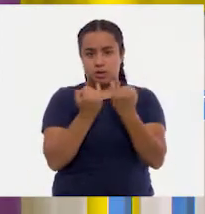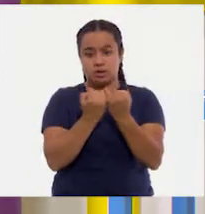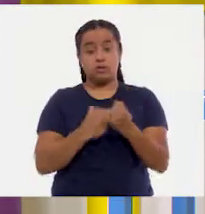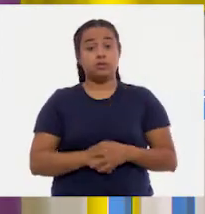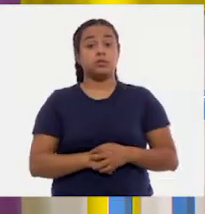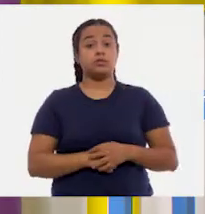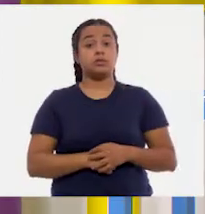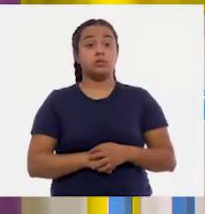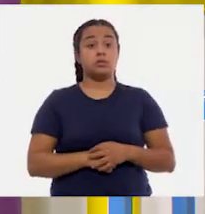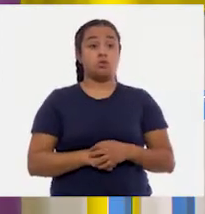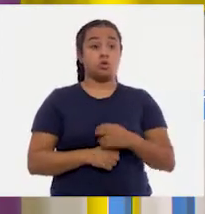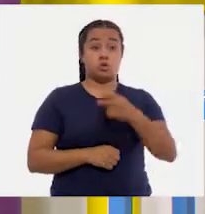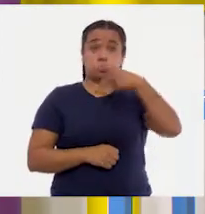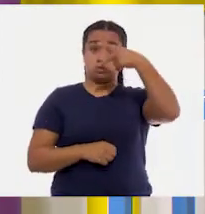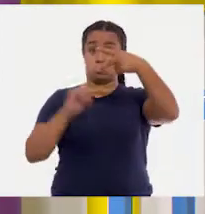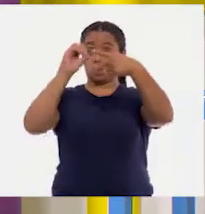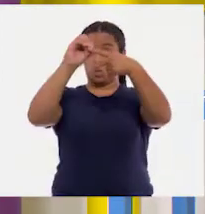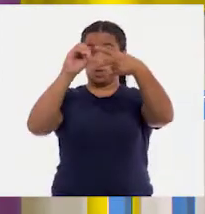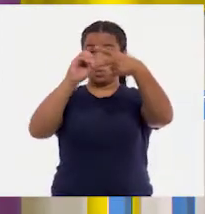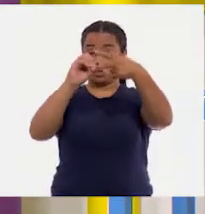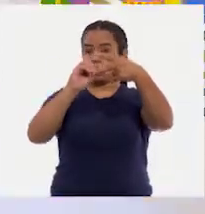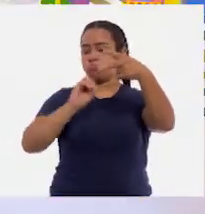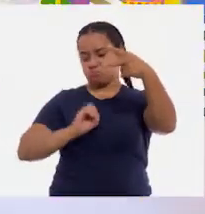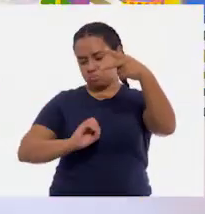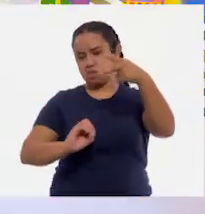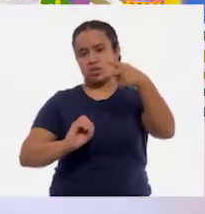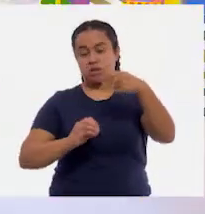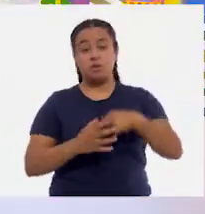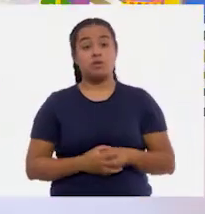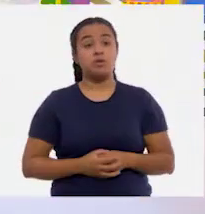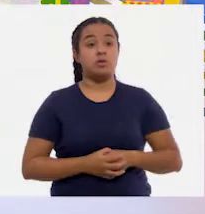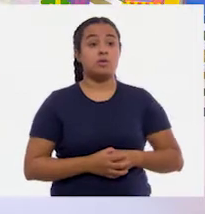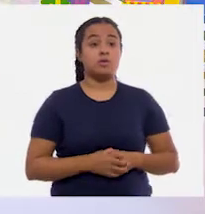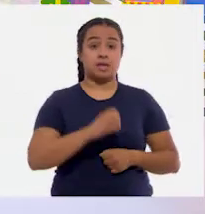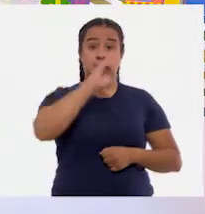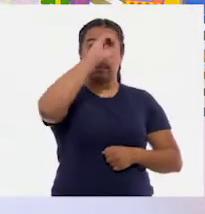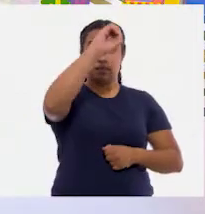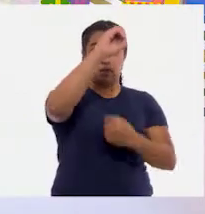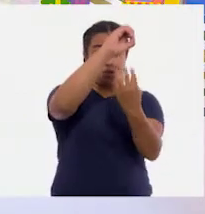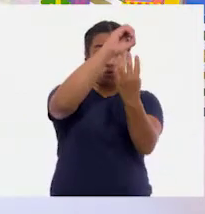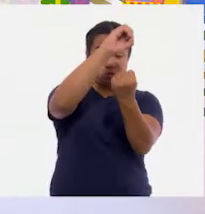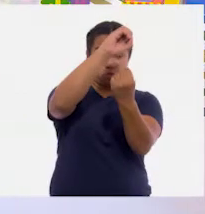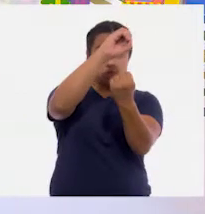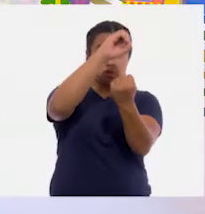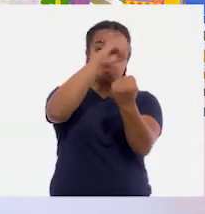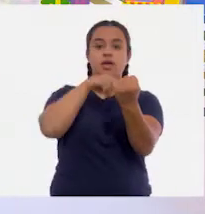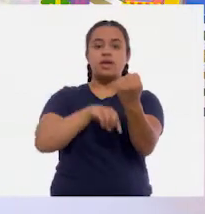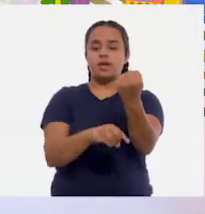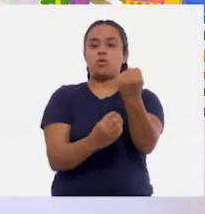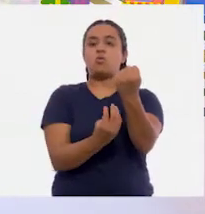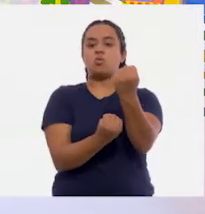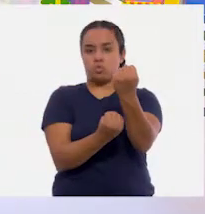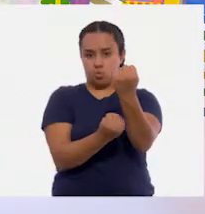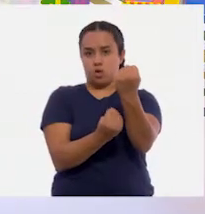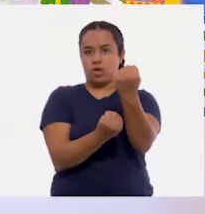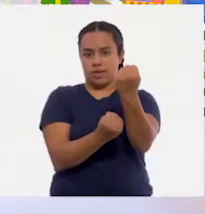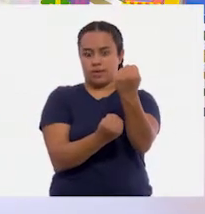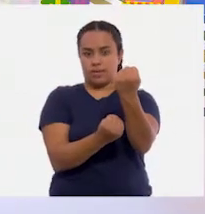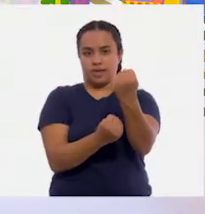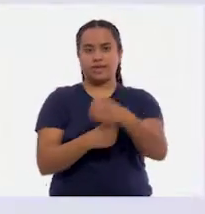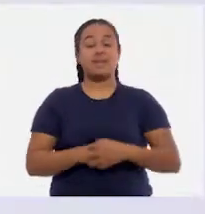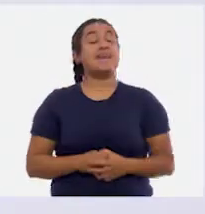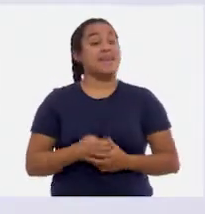donde tenemos dos ceros, pues ponemos cero. Así es. Y donde tenemos un cero y un nueve, solamente ponemos el número nueve.